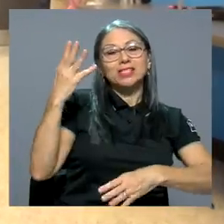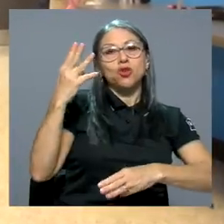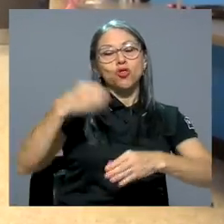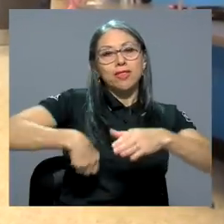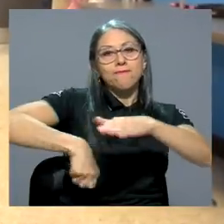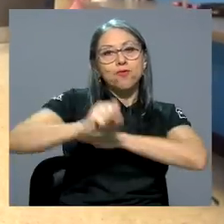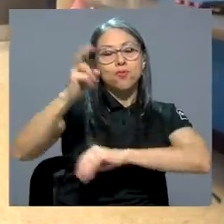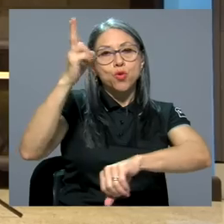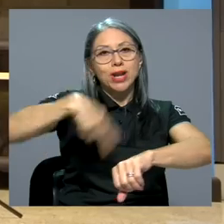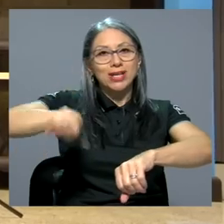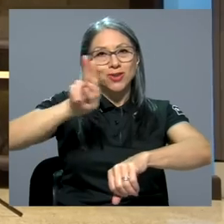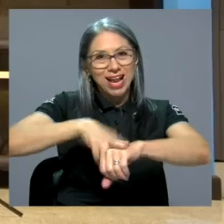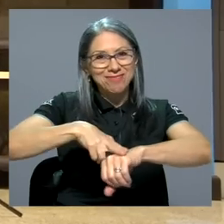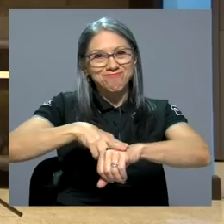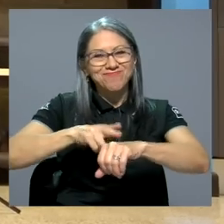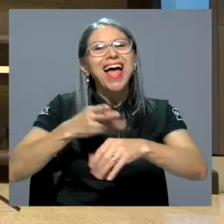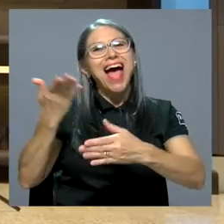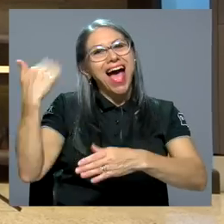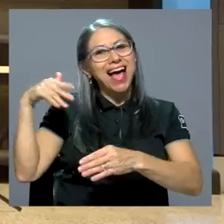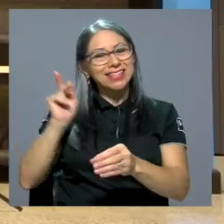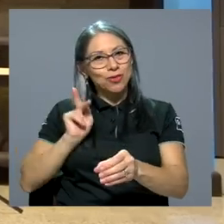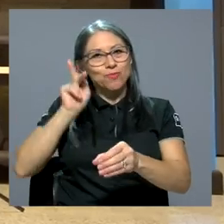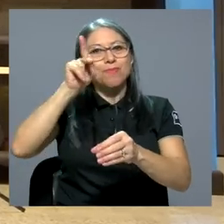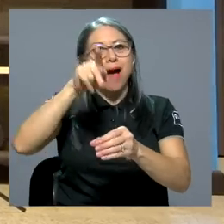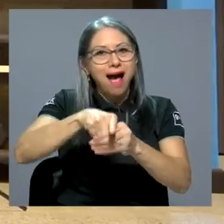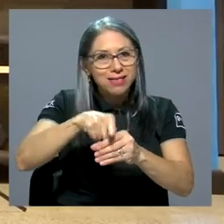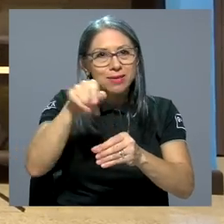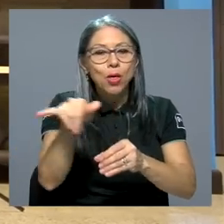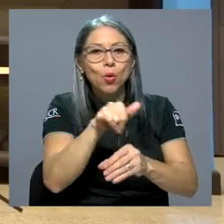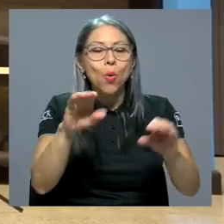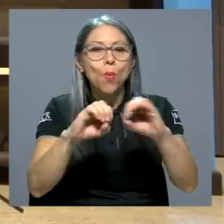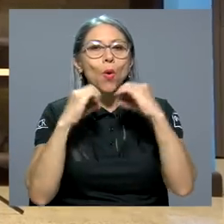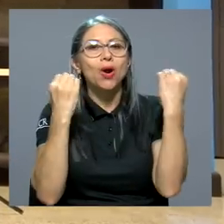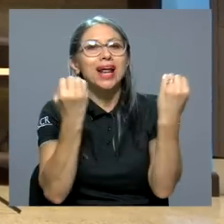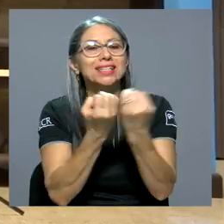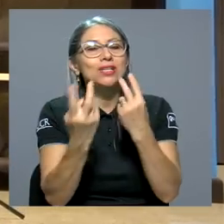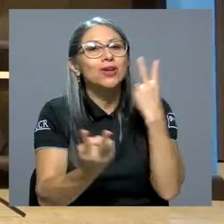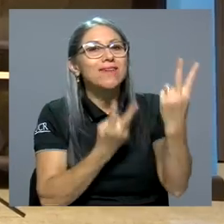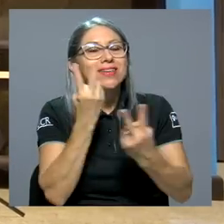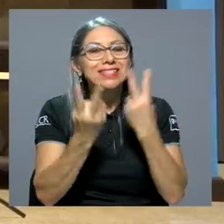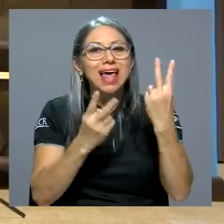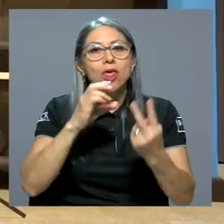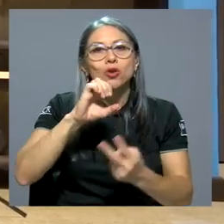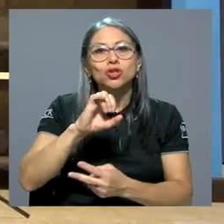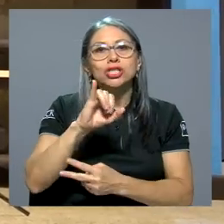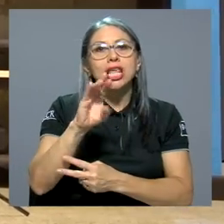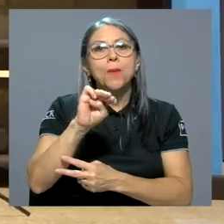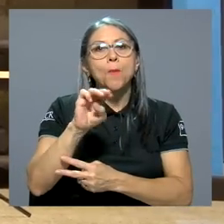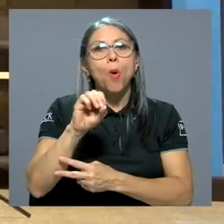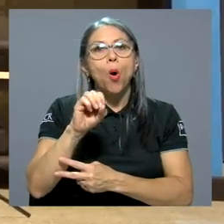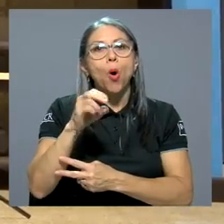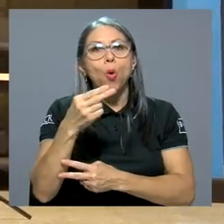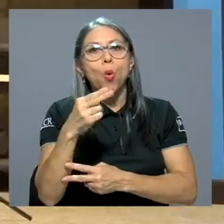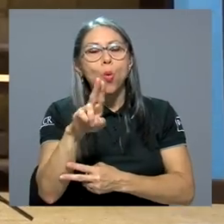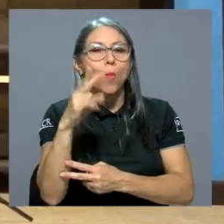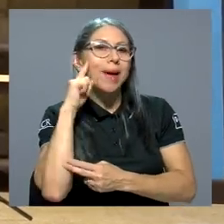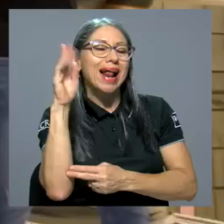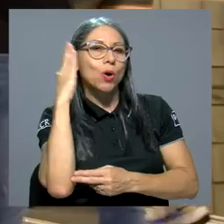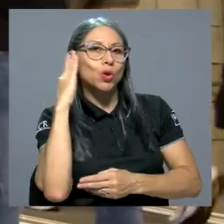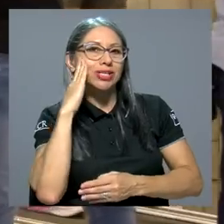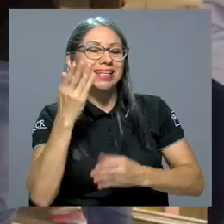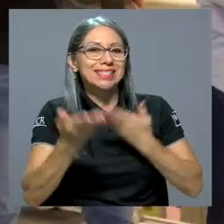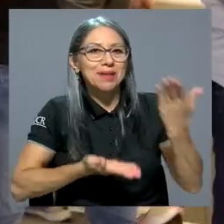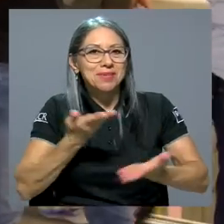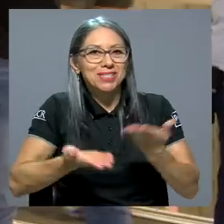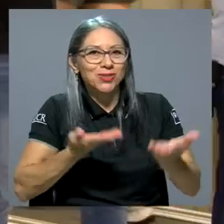Nacional, por ejemplo, ha sido parte de esas organizaciones que han visitado el CIMO para conocer sus servicios, entre